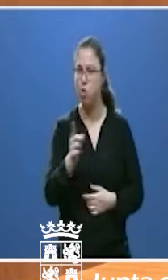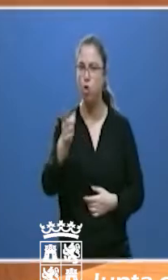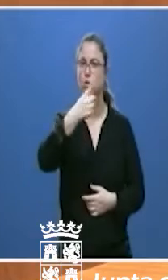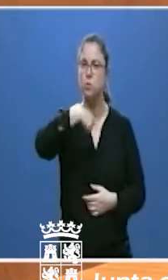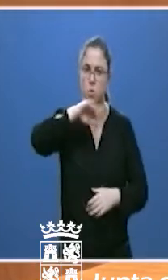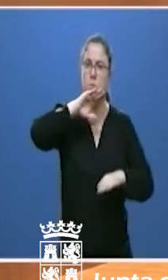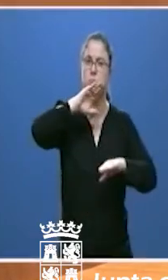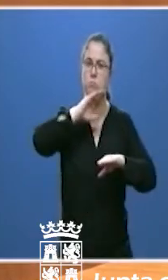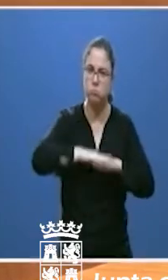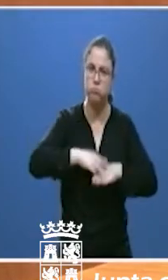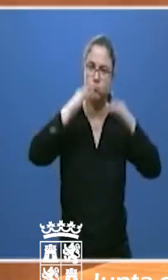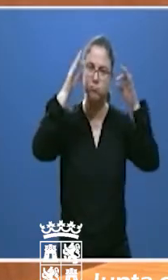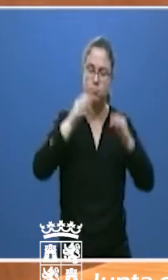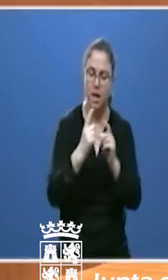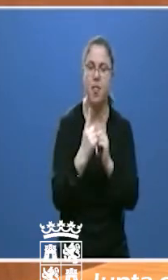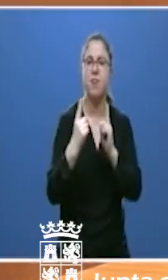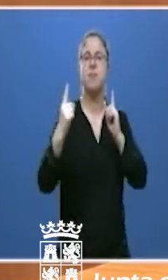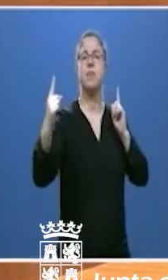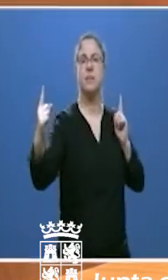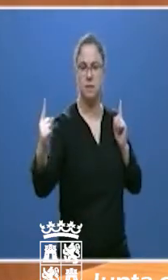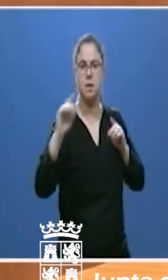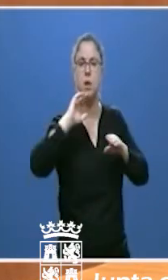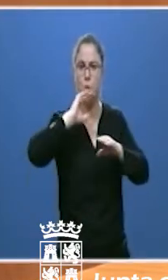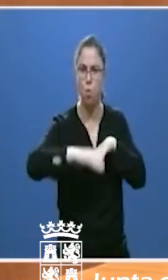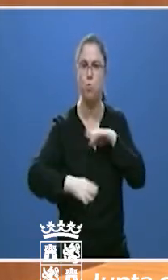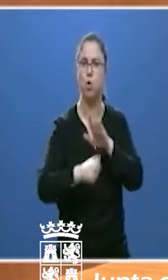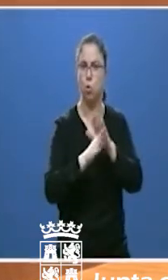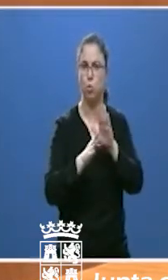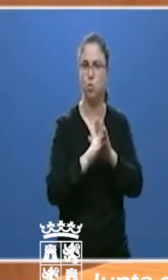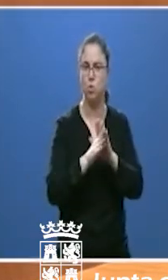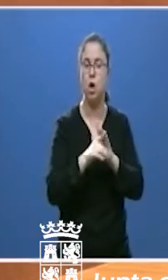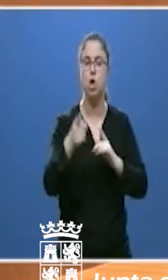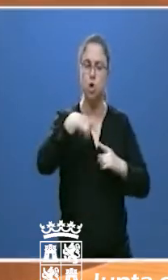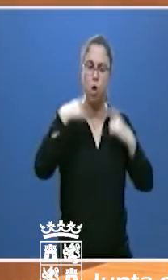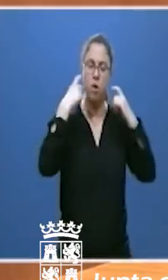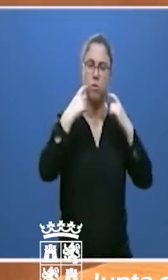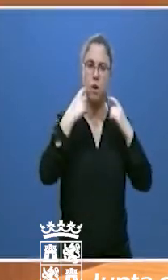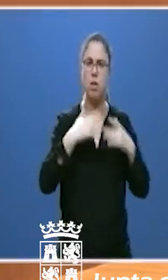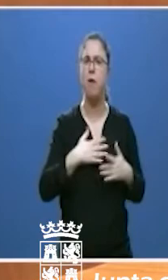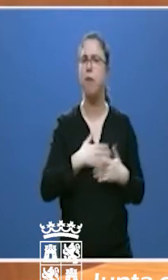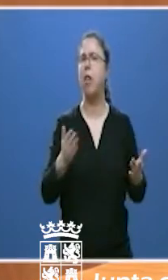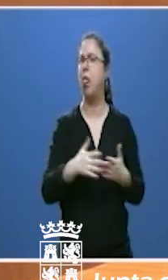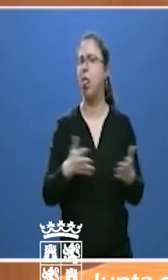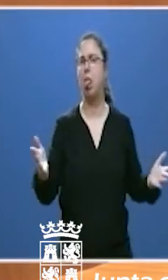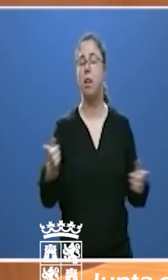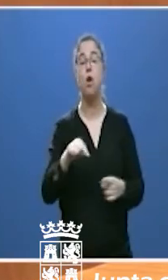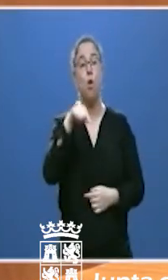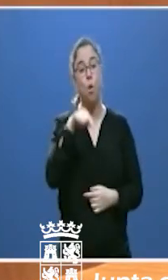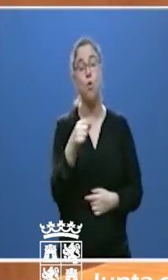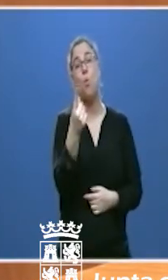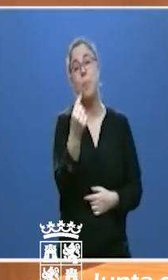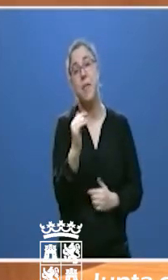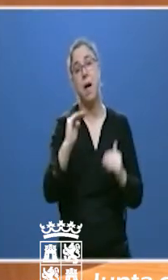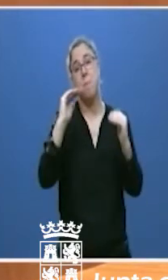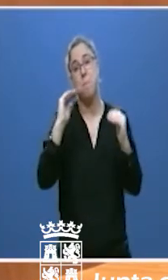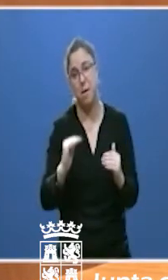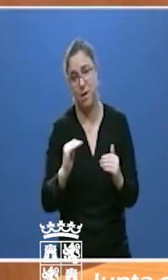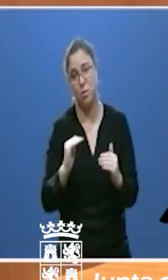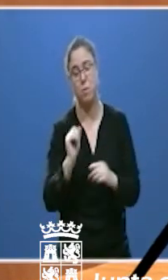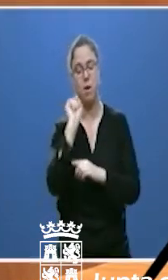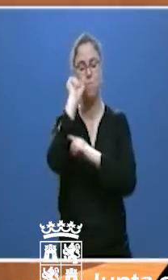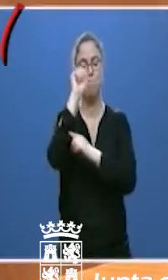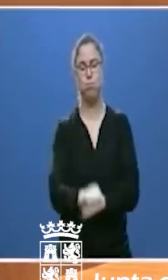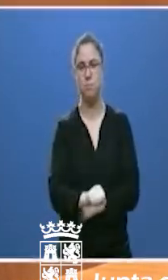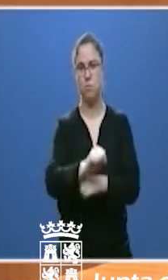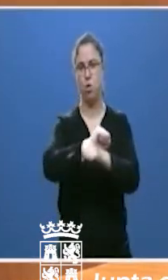cumpliendo las medidas de distancia social. Pongámoslo todo de nuestra parte. Hoy queda un día menos para la derrota del